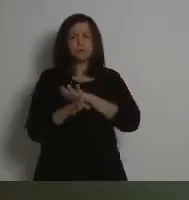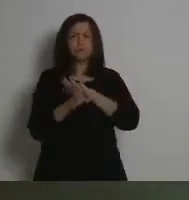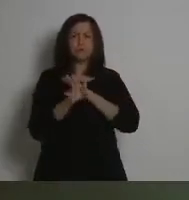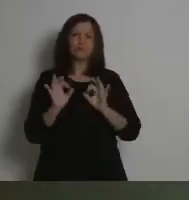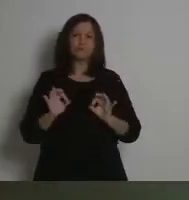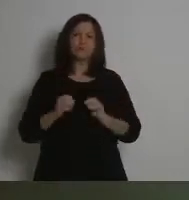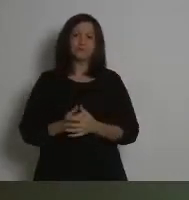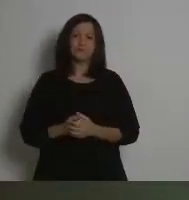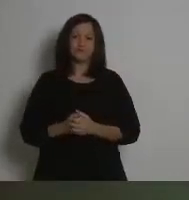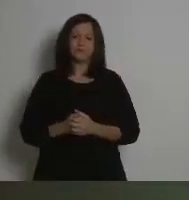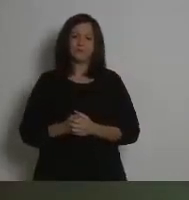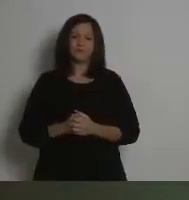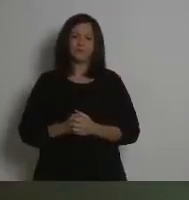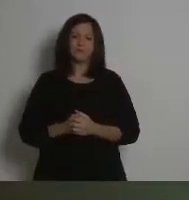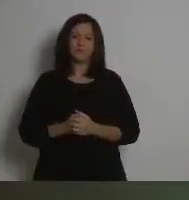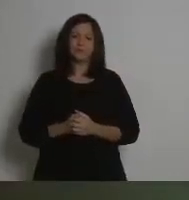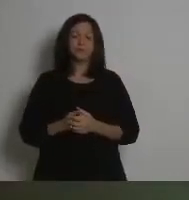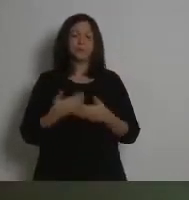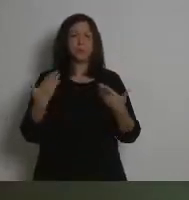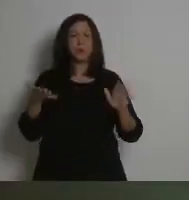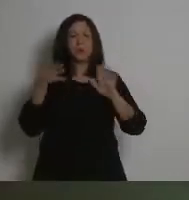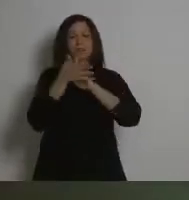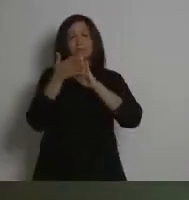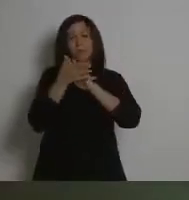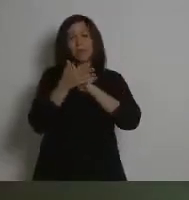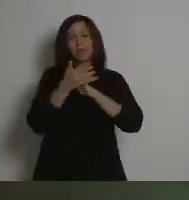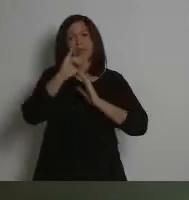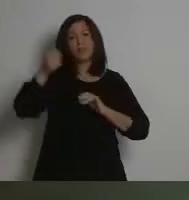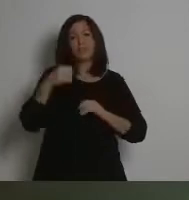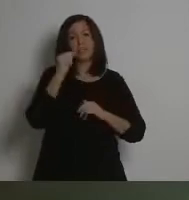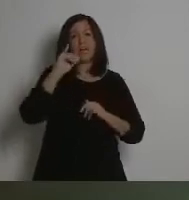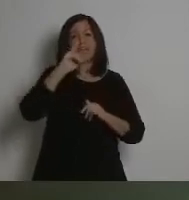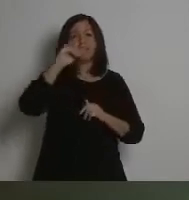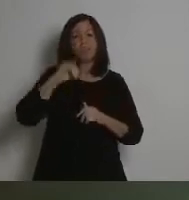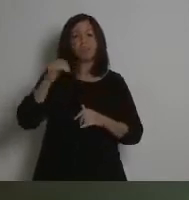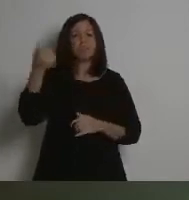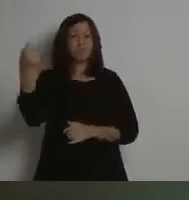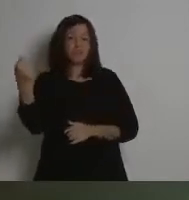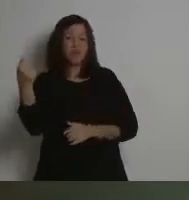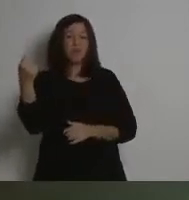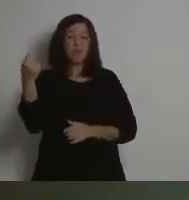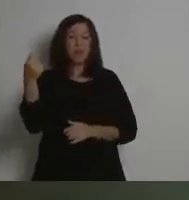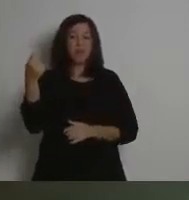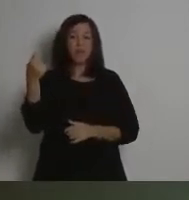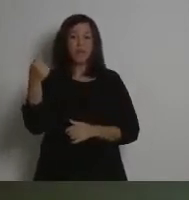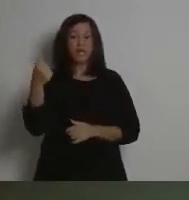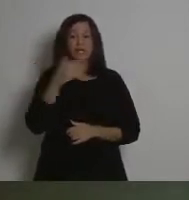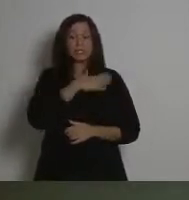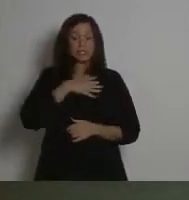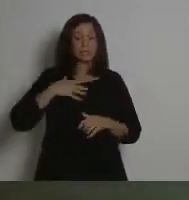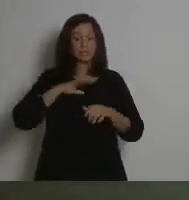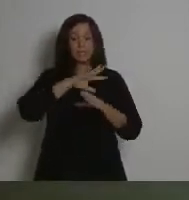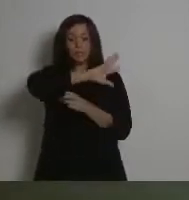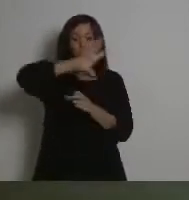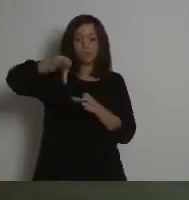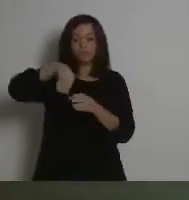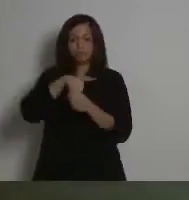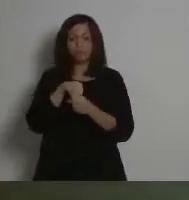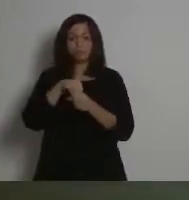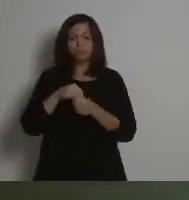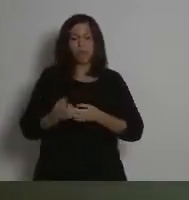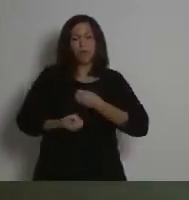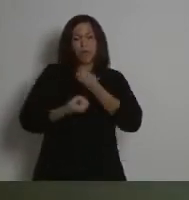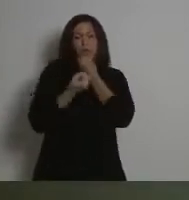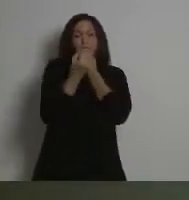Como os explicaba Yaisa, tenemos esta voluntad inclusiva, que todos se expresen en el idioma en el que se sientan más